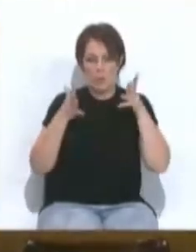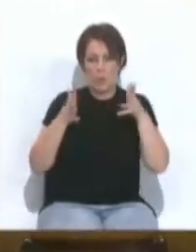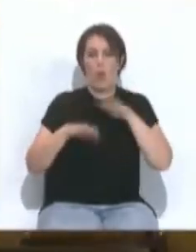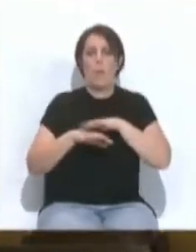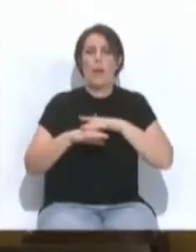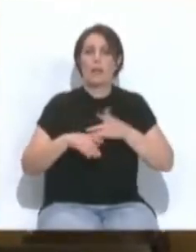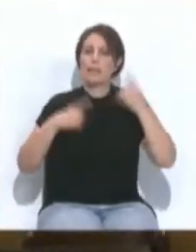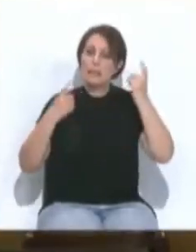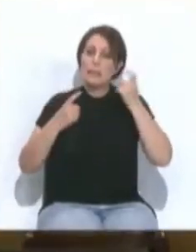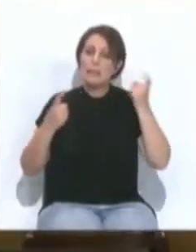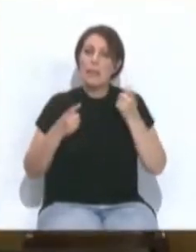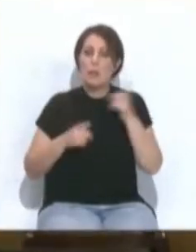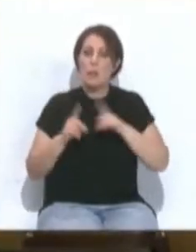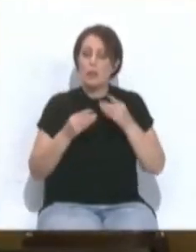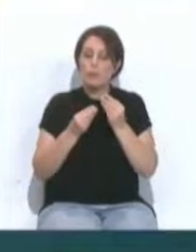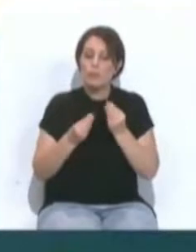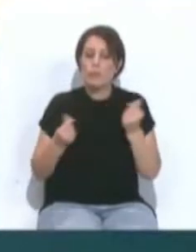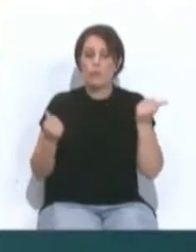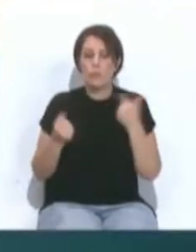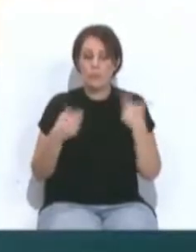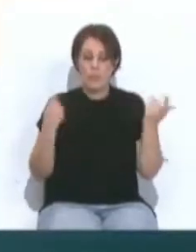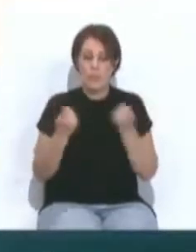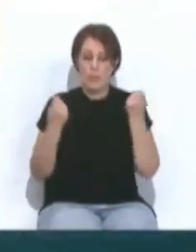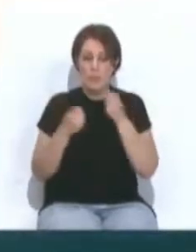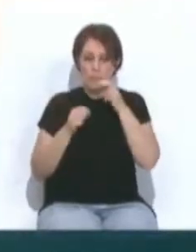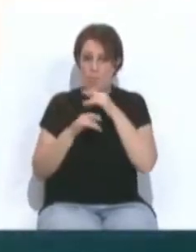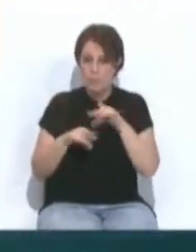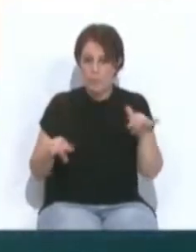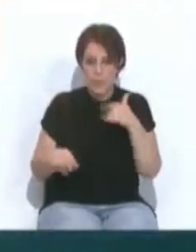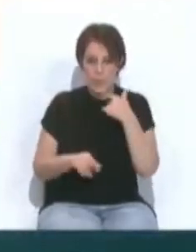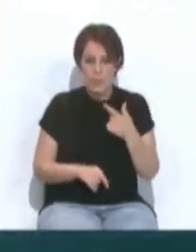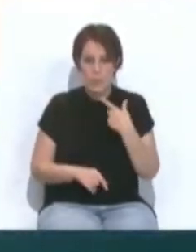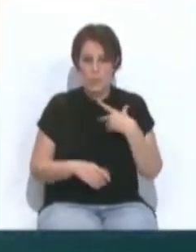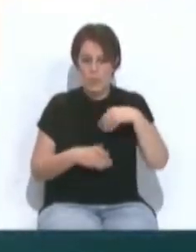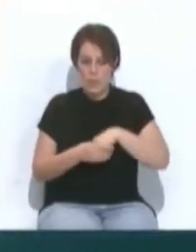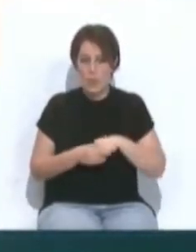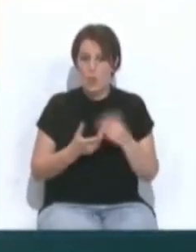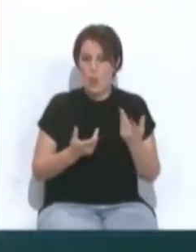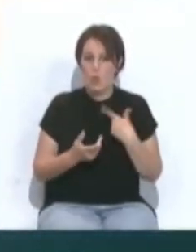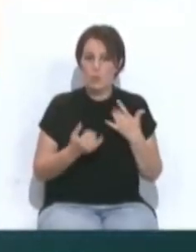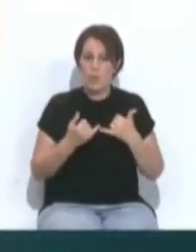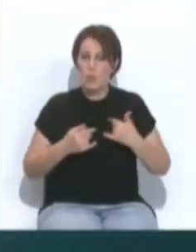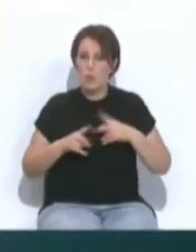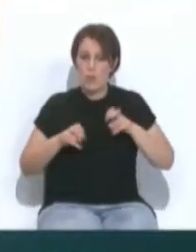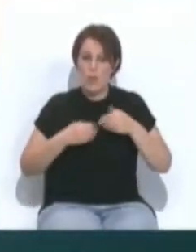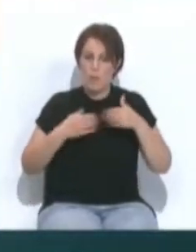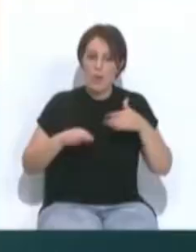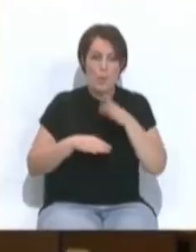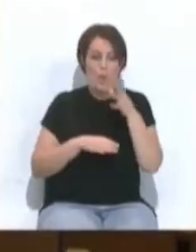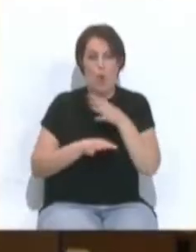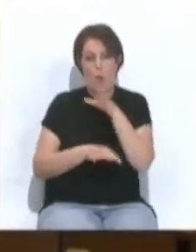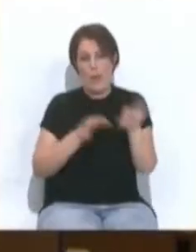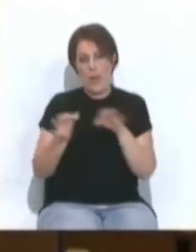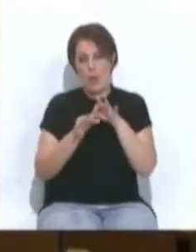para tratar de atenuar estos problemas. Esta campaña divulgativa, como decimos, se enmarca dentro de la nueva línea abierta por la organización